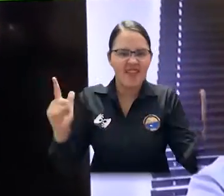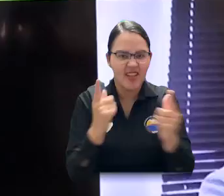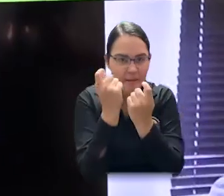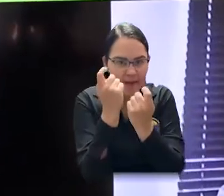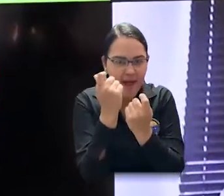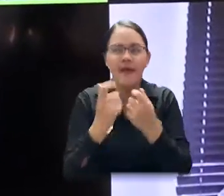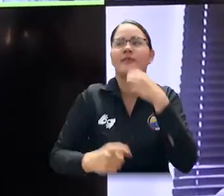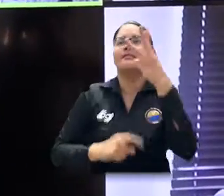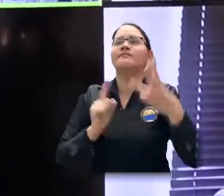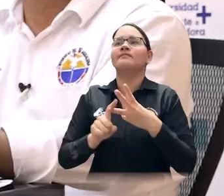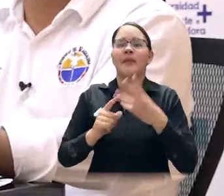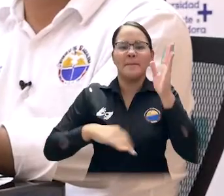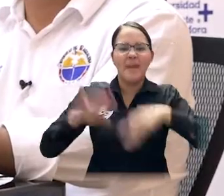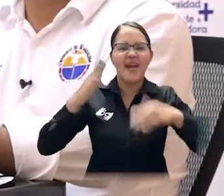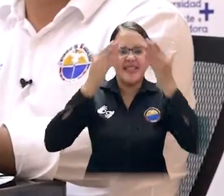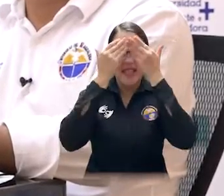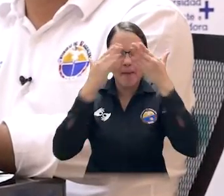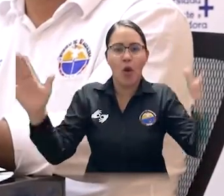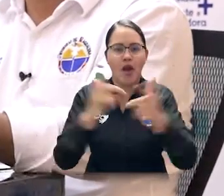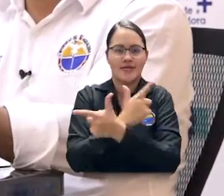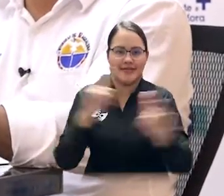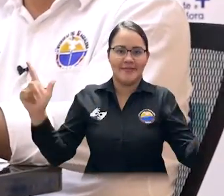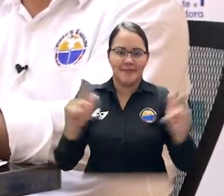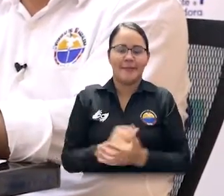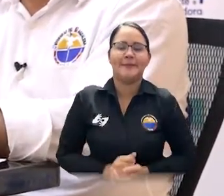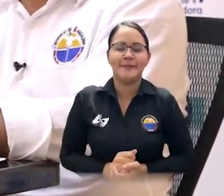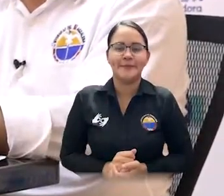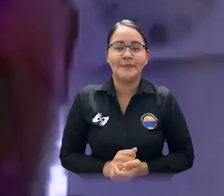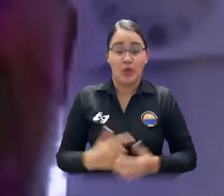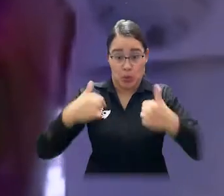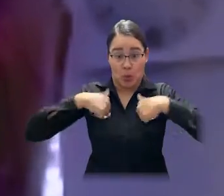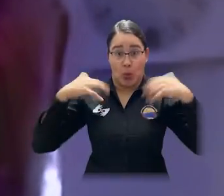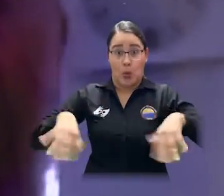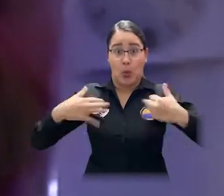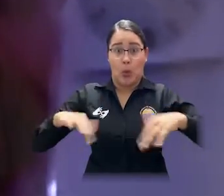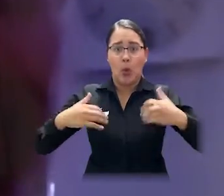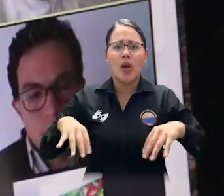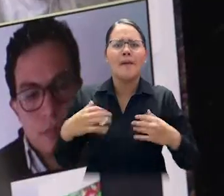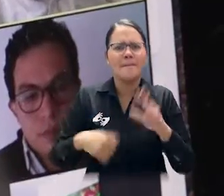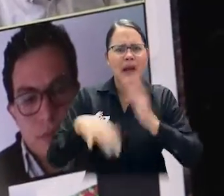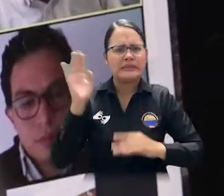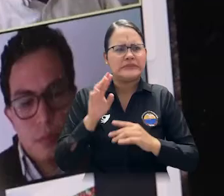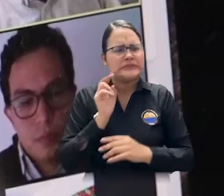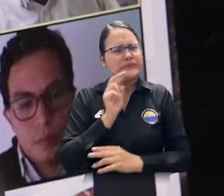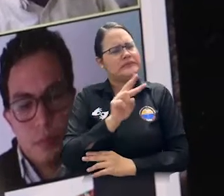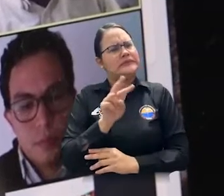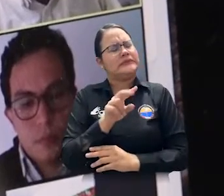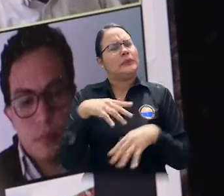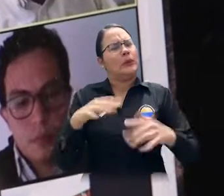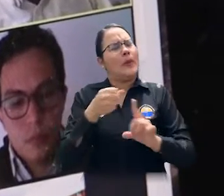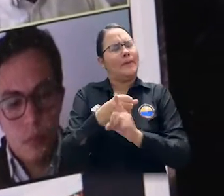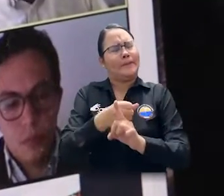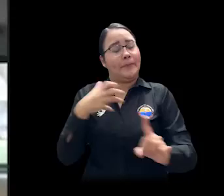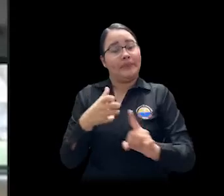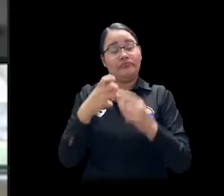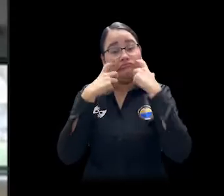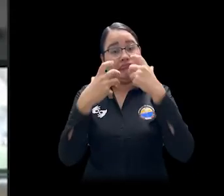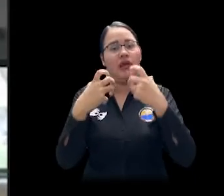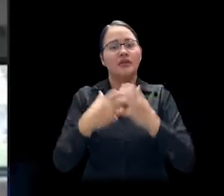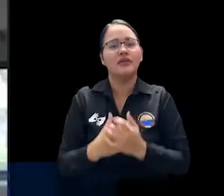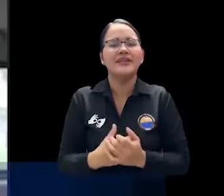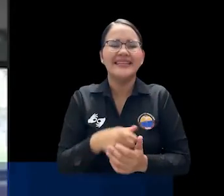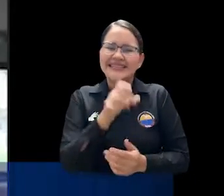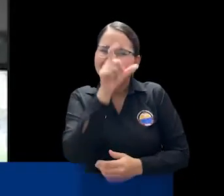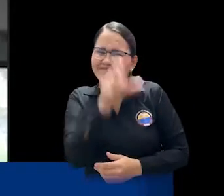pensamiento y acciones encaminadas a la defensa del Estado de Derecho, Libertades Económicas y Democracia Liberal. Me